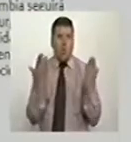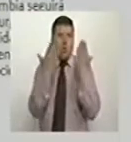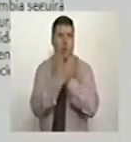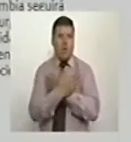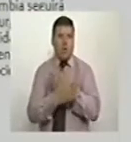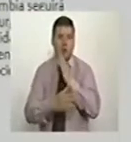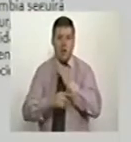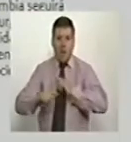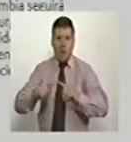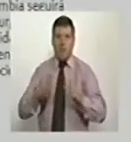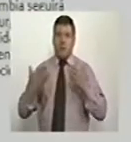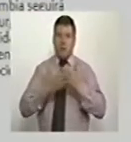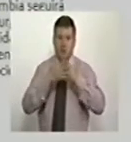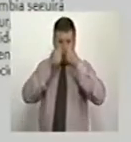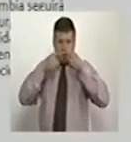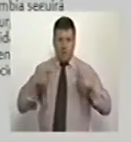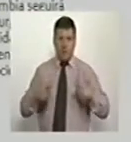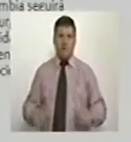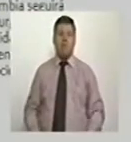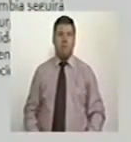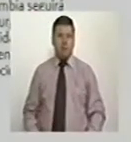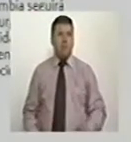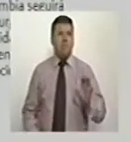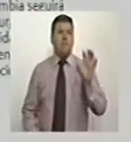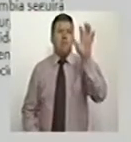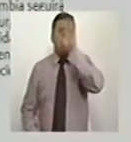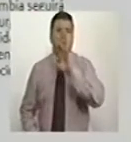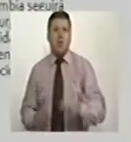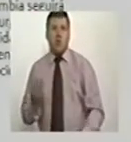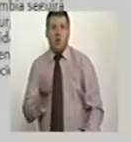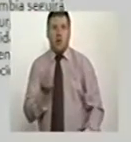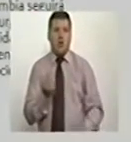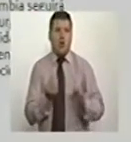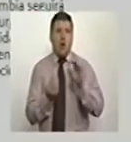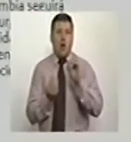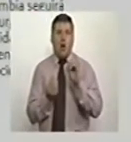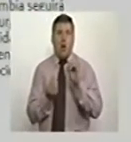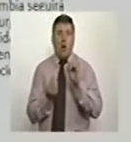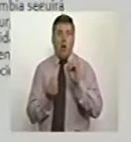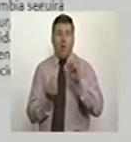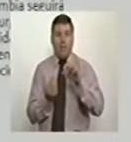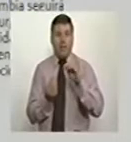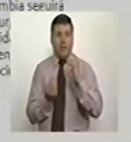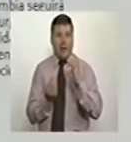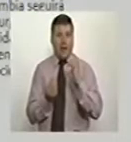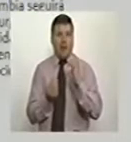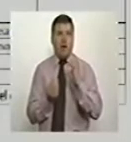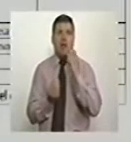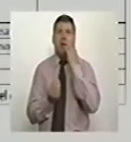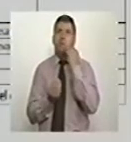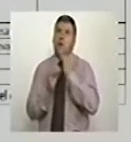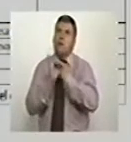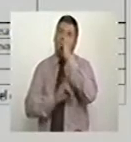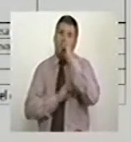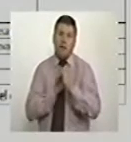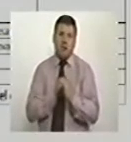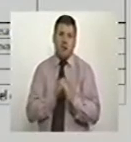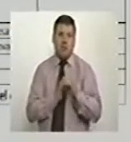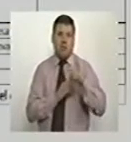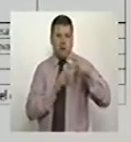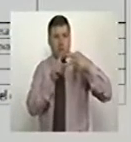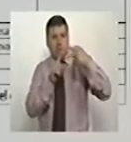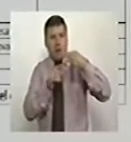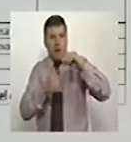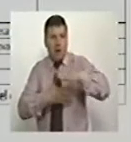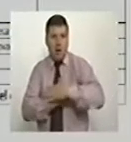de la administración pública. Países miembros de la OCDE, experiencias internacionales. Los únicos dos países